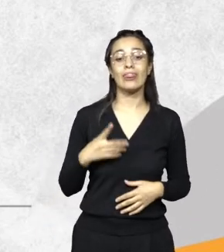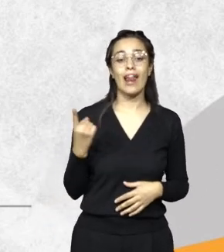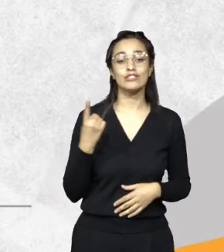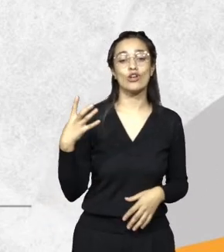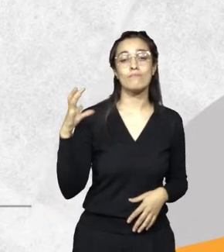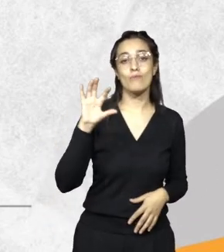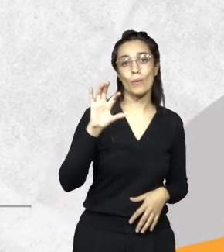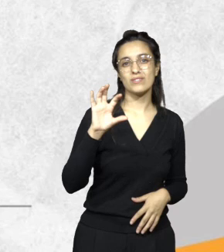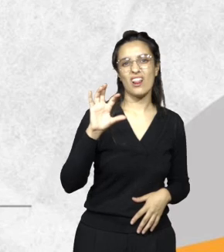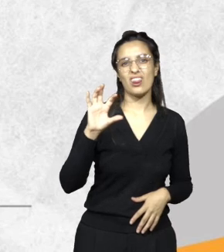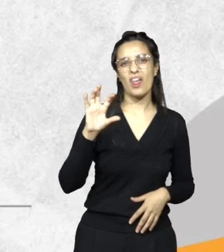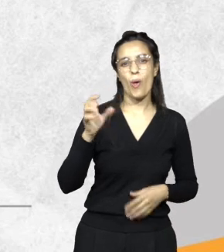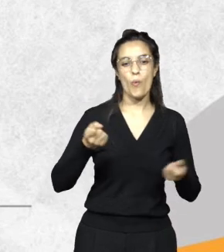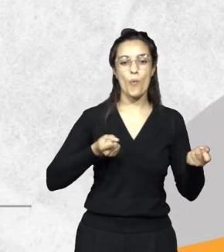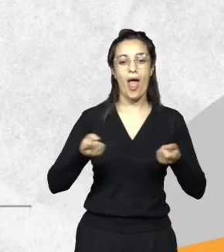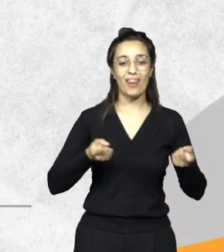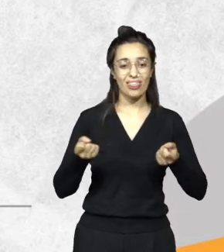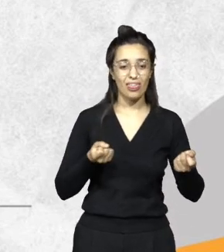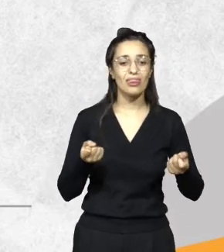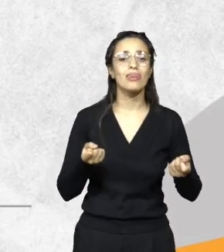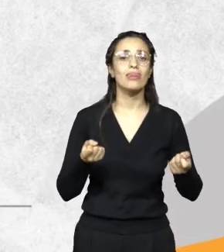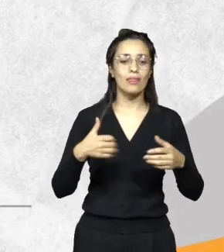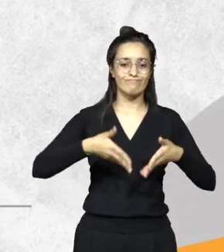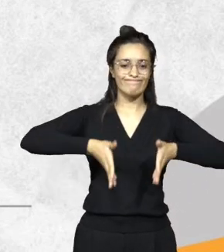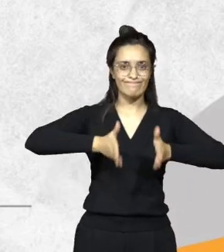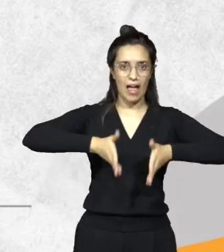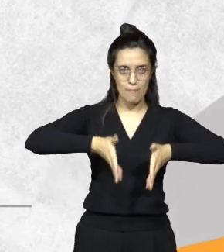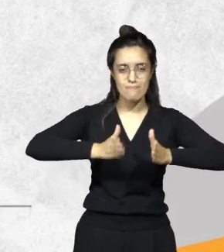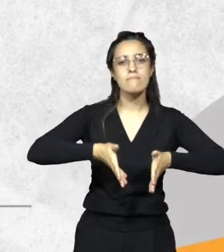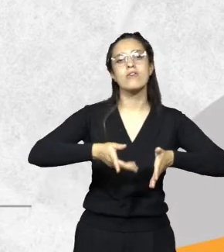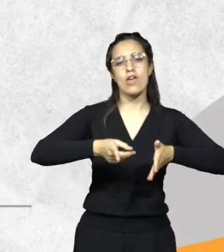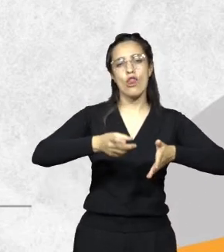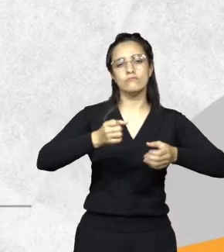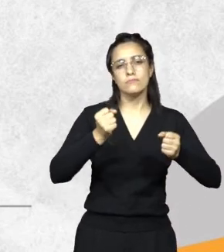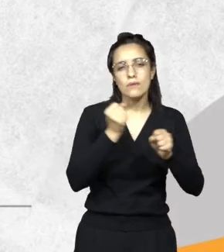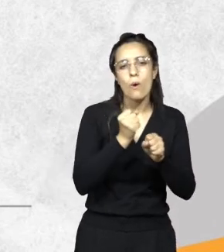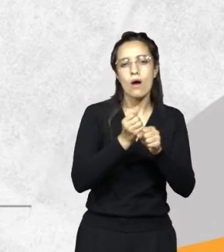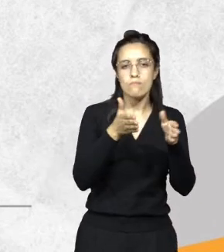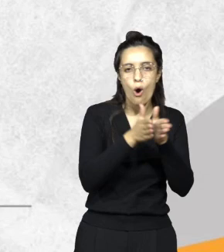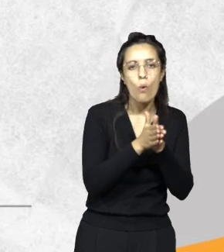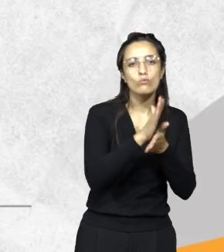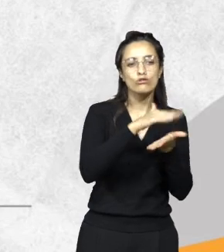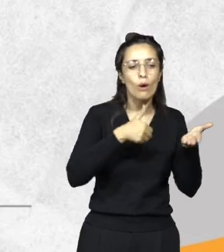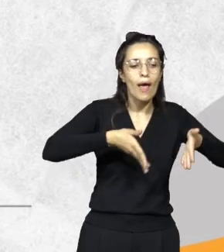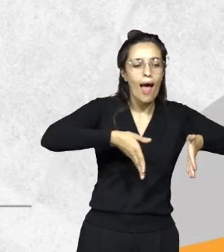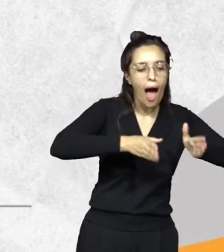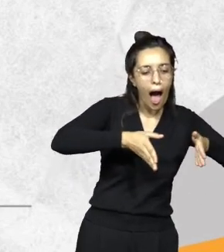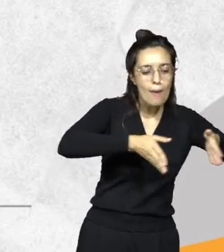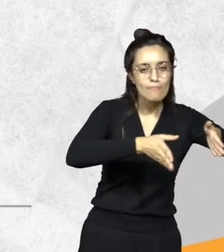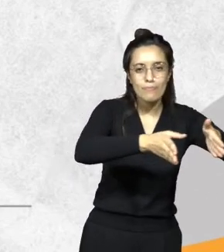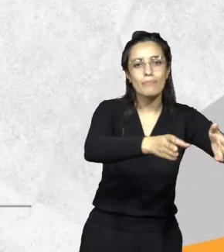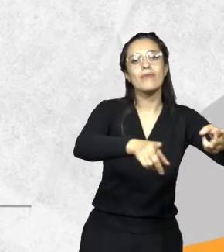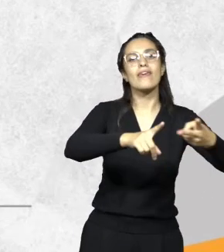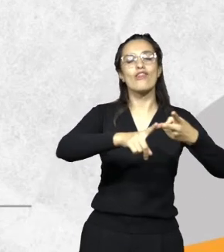trabajamos mucho en conjunto con lo que es acondicionamiento de caminos y preservación de la vegetación que está en los caminos de firme natural,